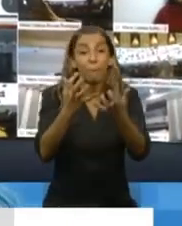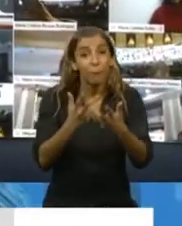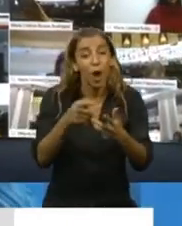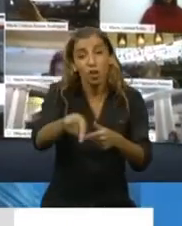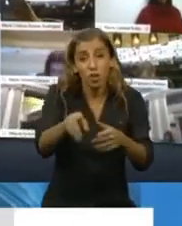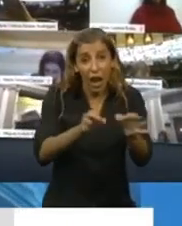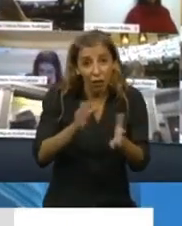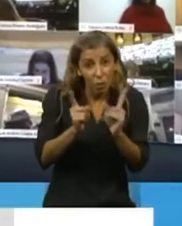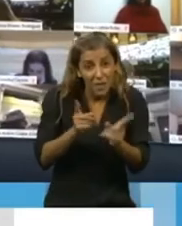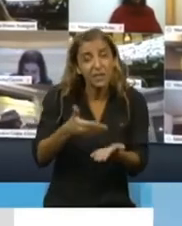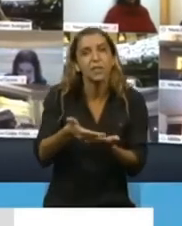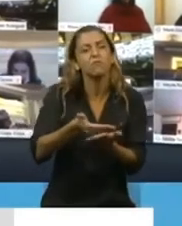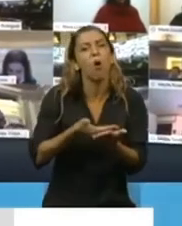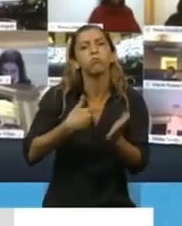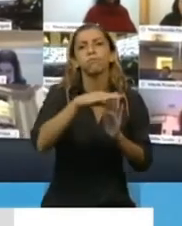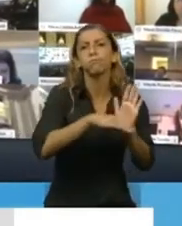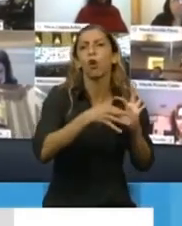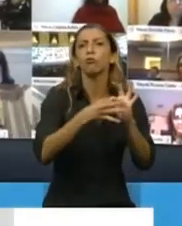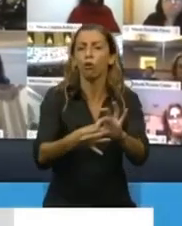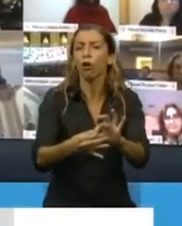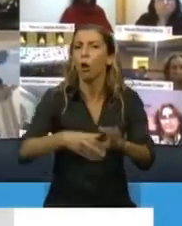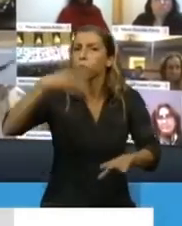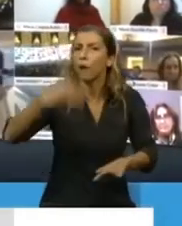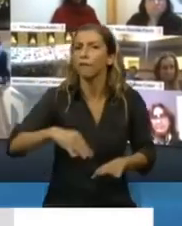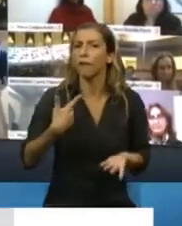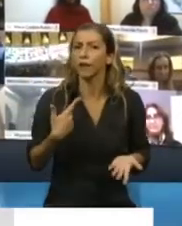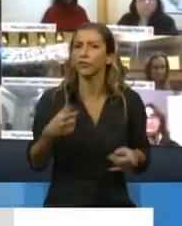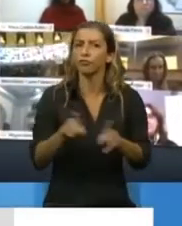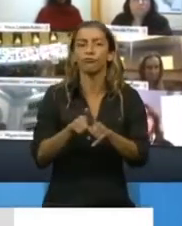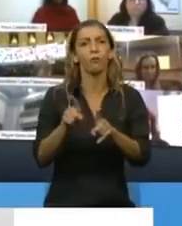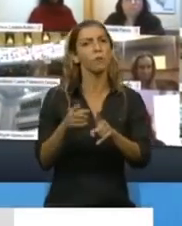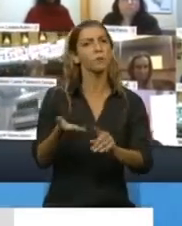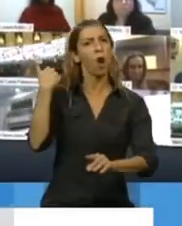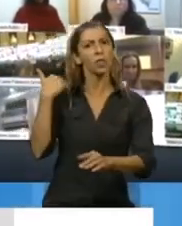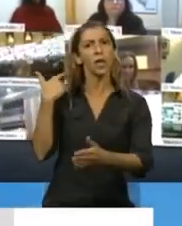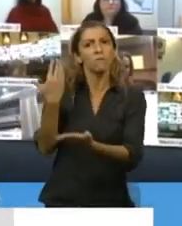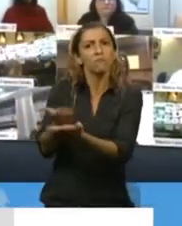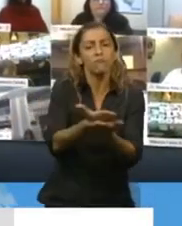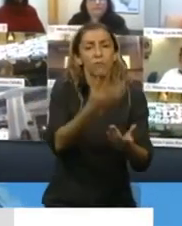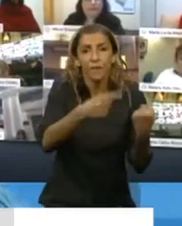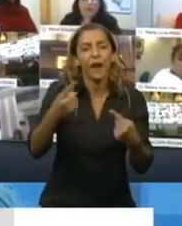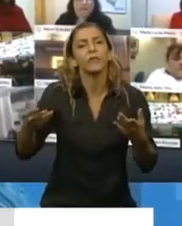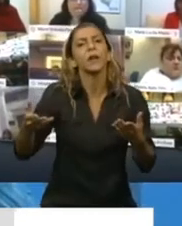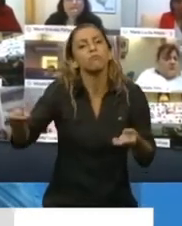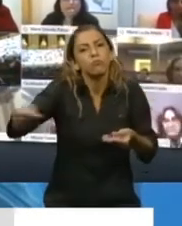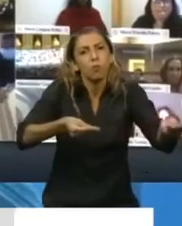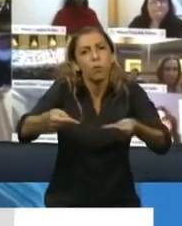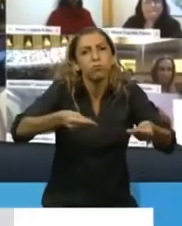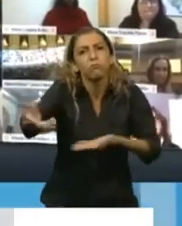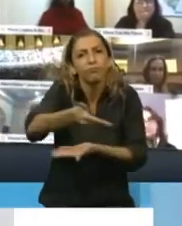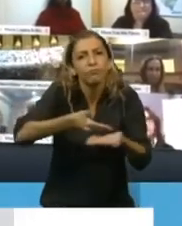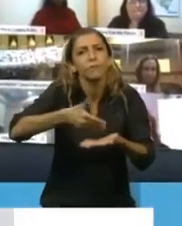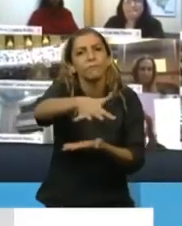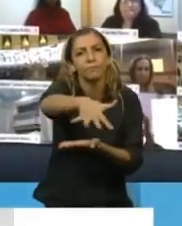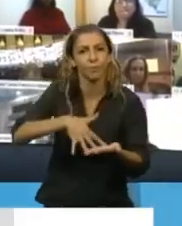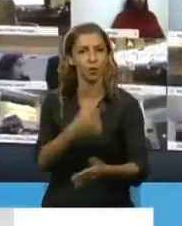abracativo que lo que teníamos sancionado hasta hoy y que realmente es un compendio de consenso, más allá de lo que se haya querido desacreditar.